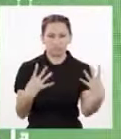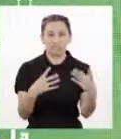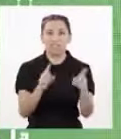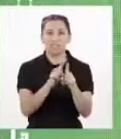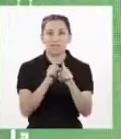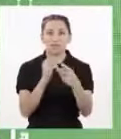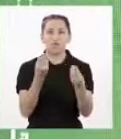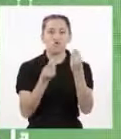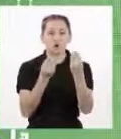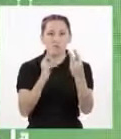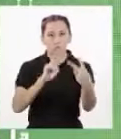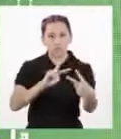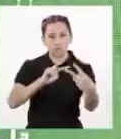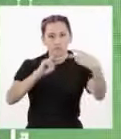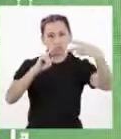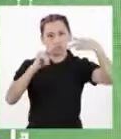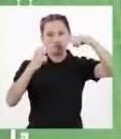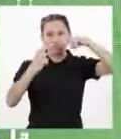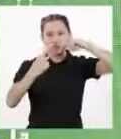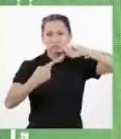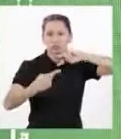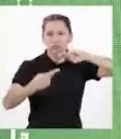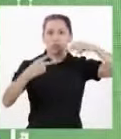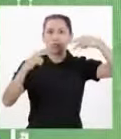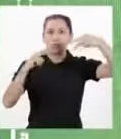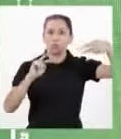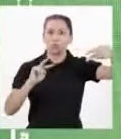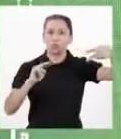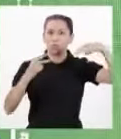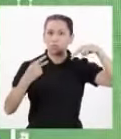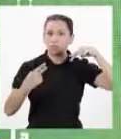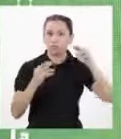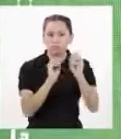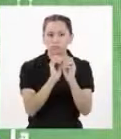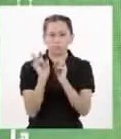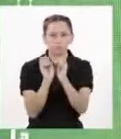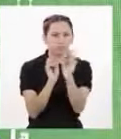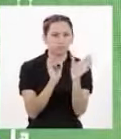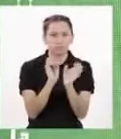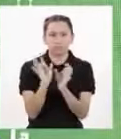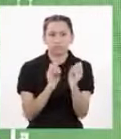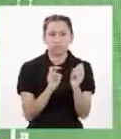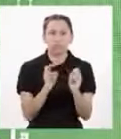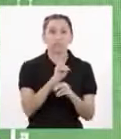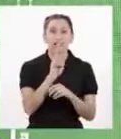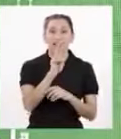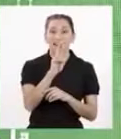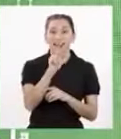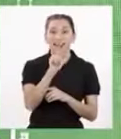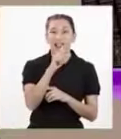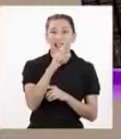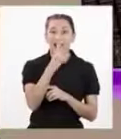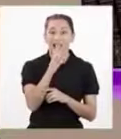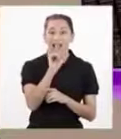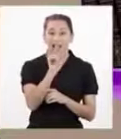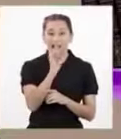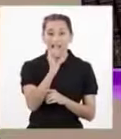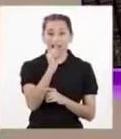patrón de la interferencia Es decir, el comportamiento de la difracción de los rayos X Gran idea Rosalind